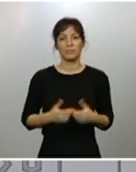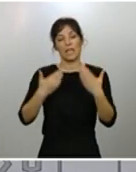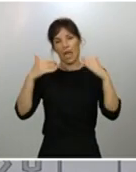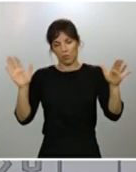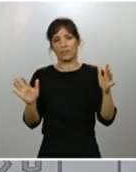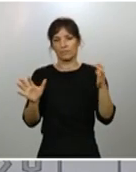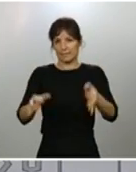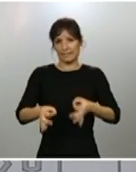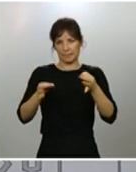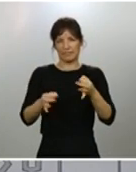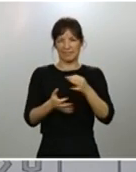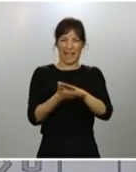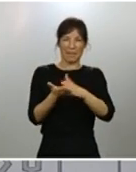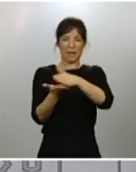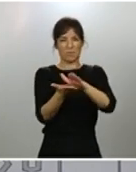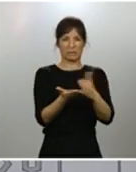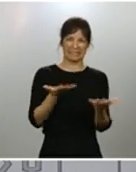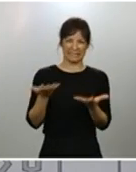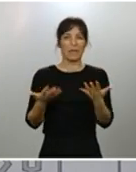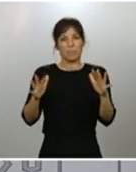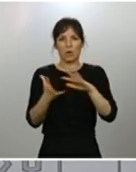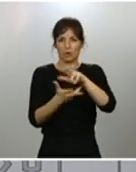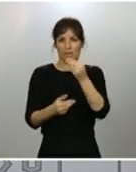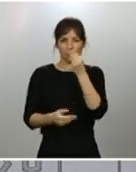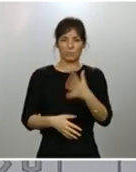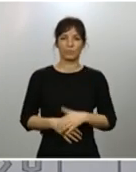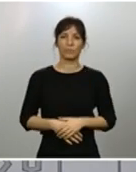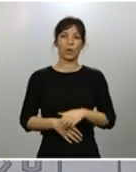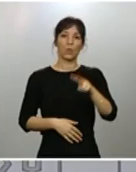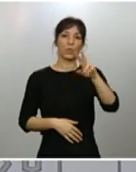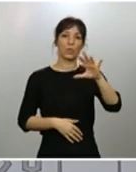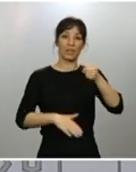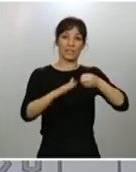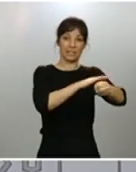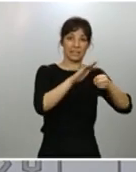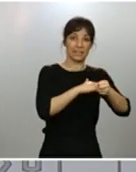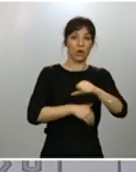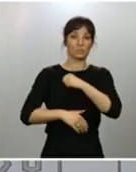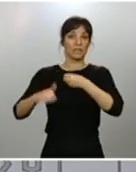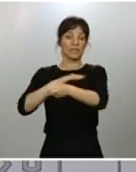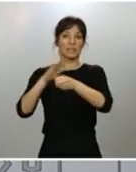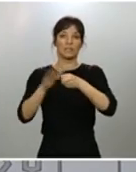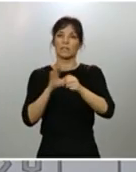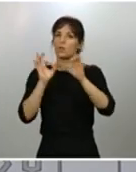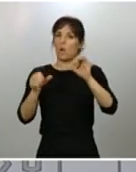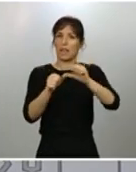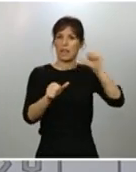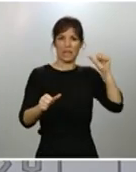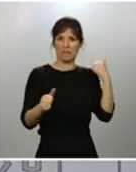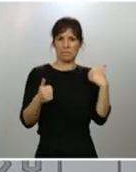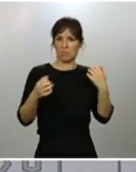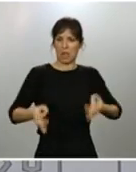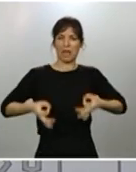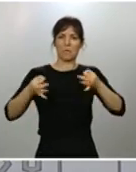representa hablar de fallecidos. Los ingresos en UCI y los ingresos hospitalarios mantienen también las mismas tendencias que hemos observado. Yo creo que ya no